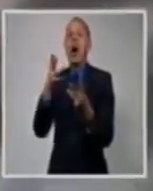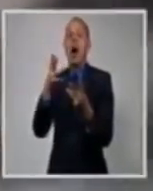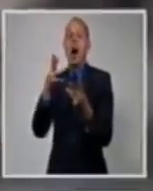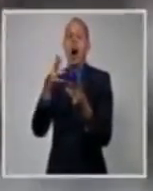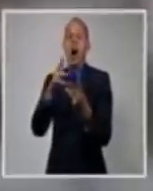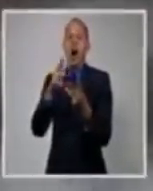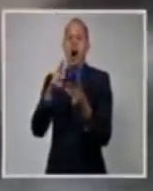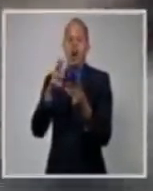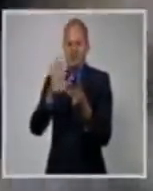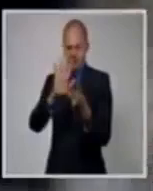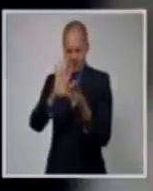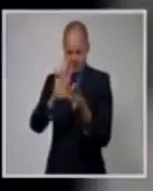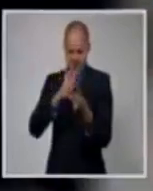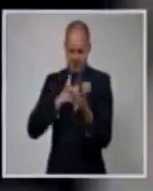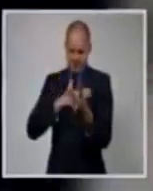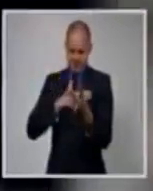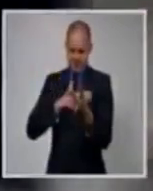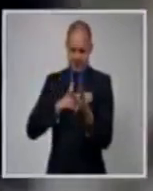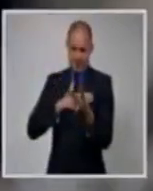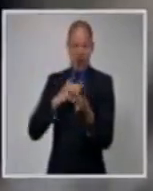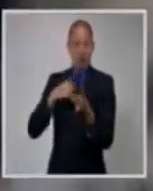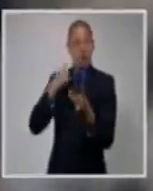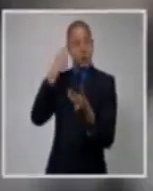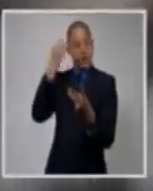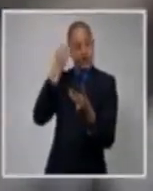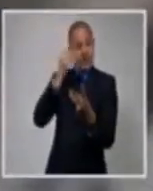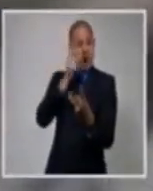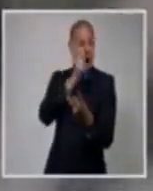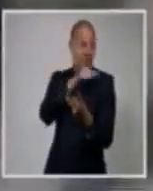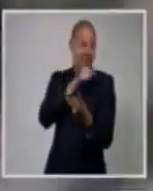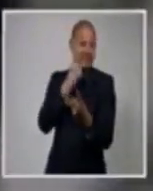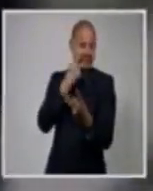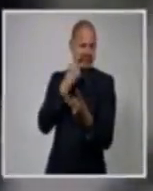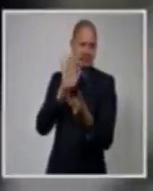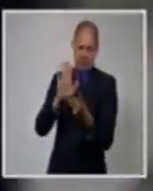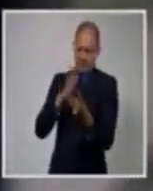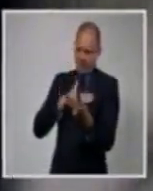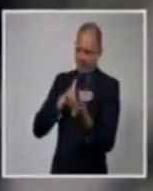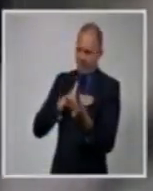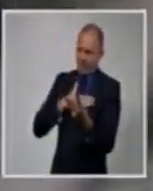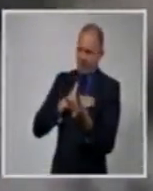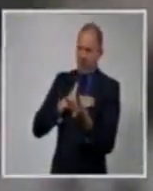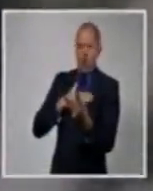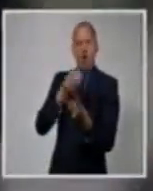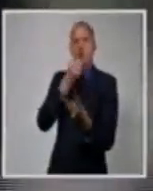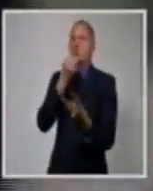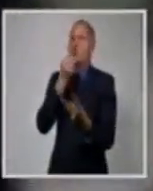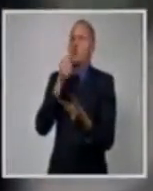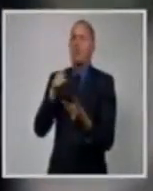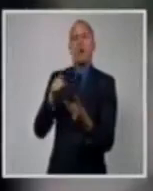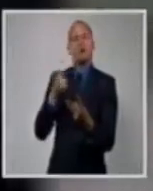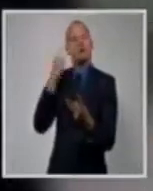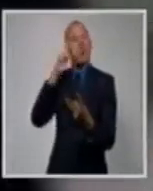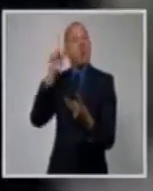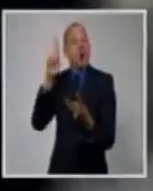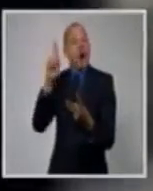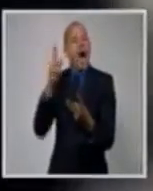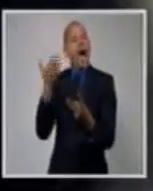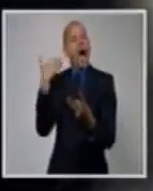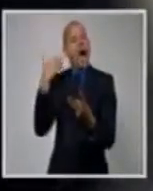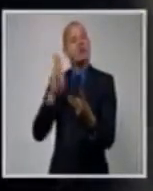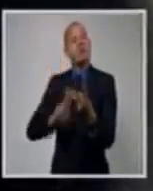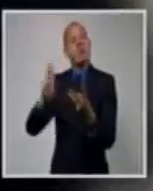yo necesito calizarme, yo no puedo hacer las cosas de esa manera. Yo le ruego, por favor, que se